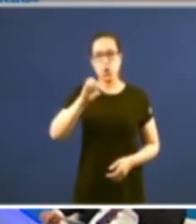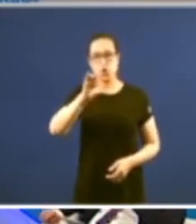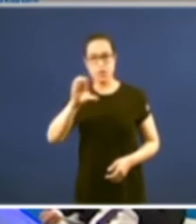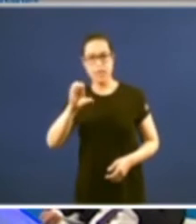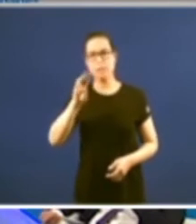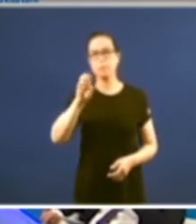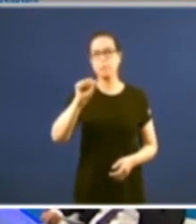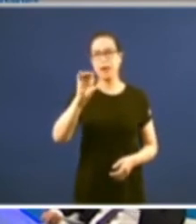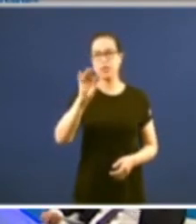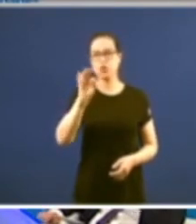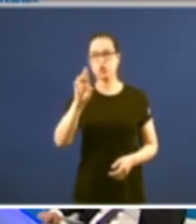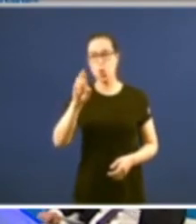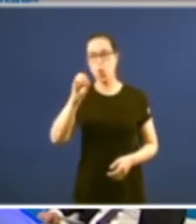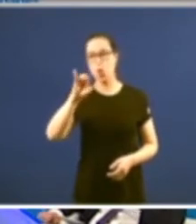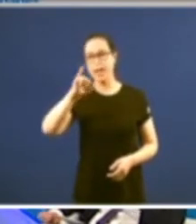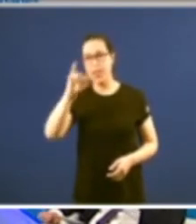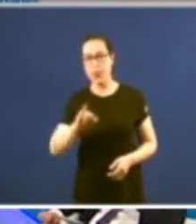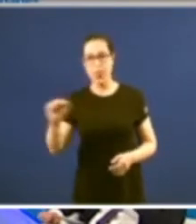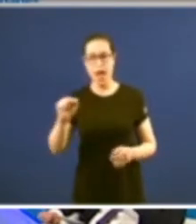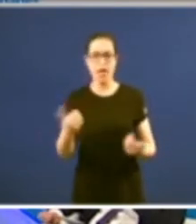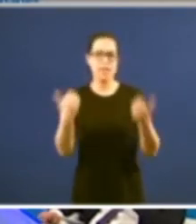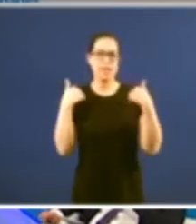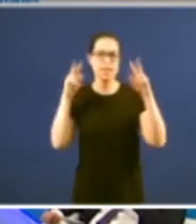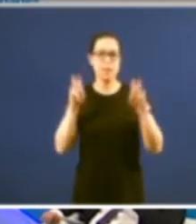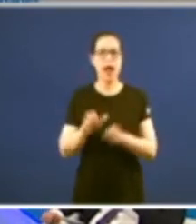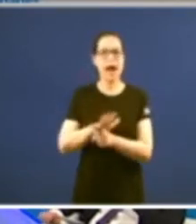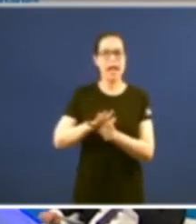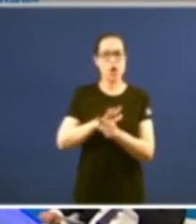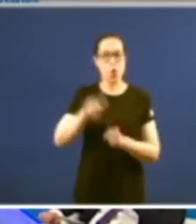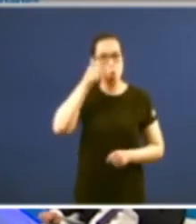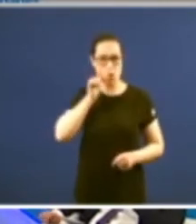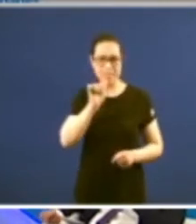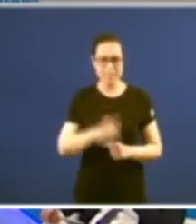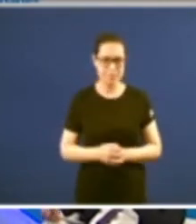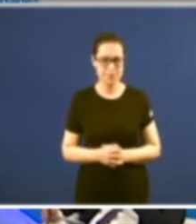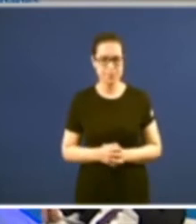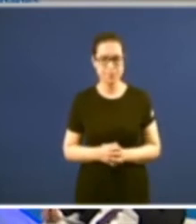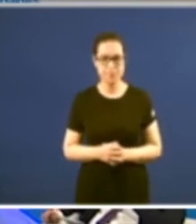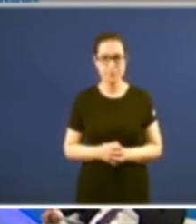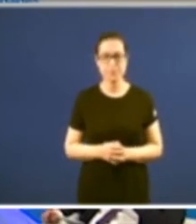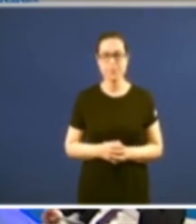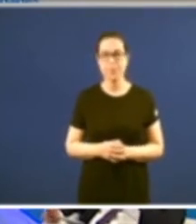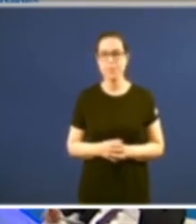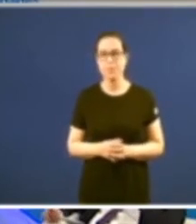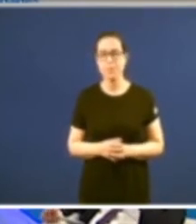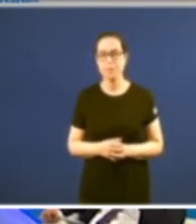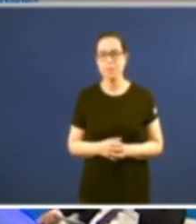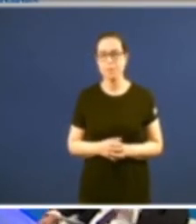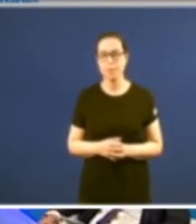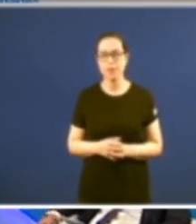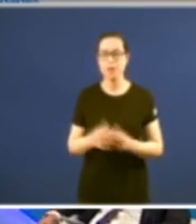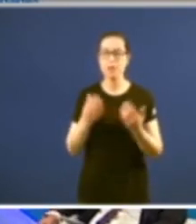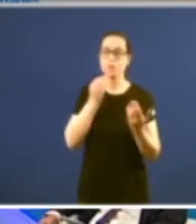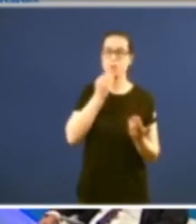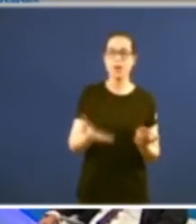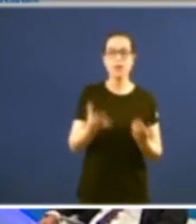do que por certo moitos gaban o ben que luce esa moda de Urense Gracias Bueno Moitísimas